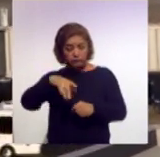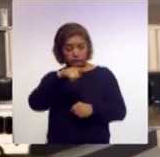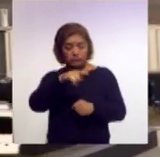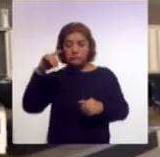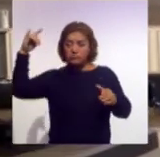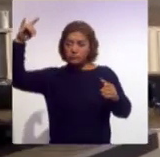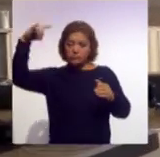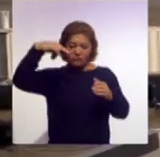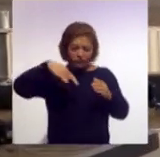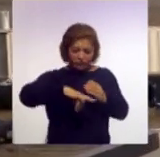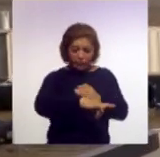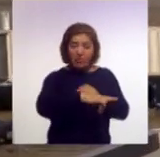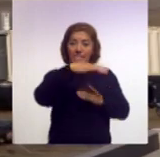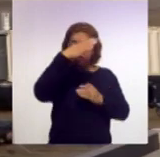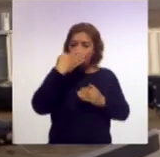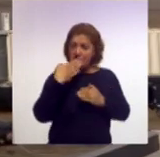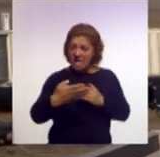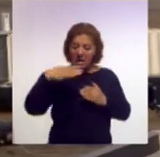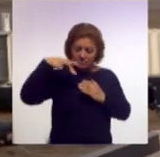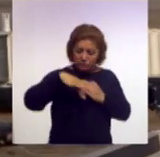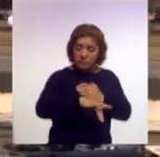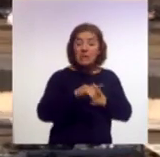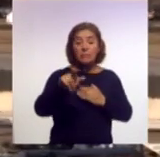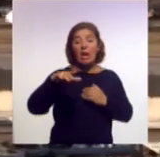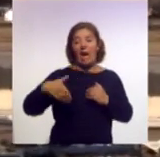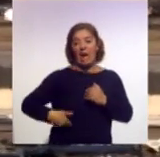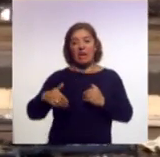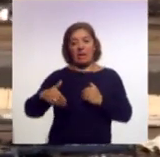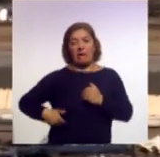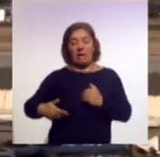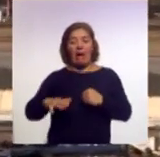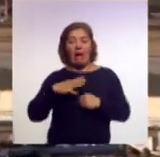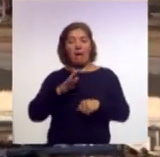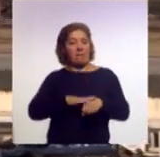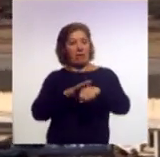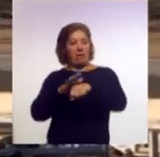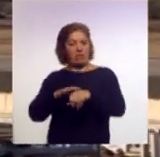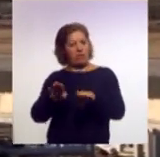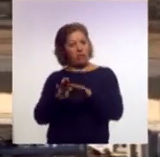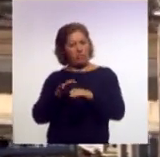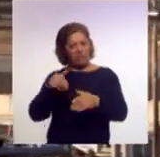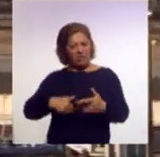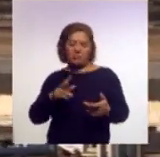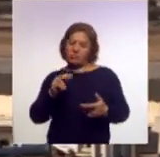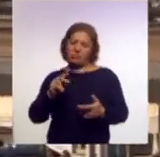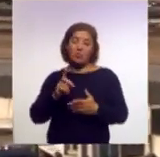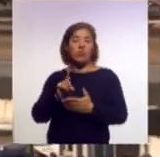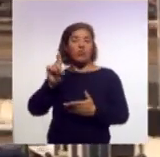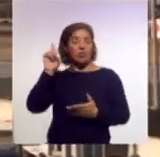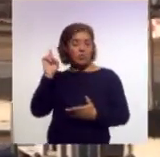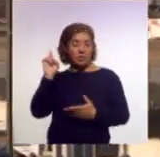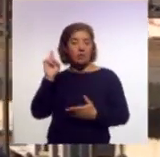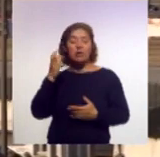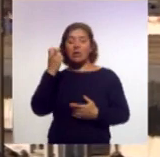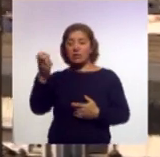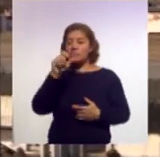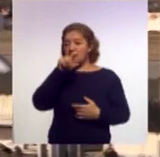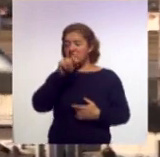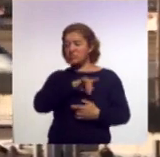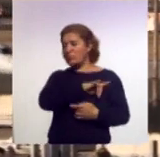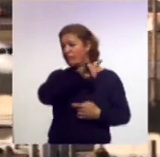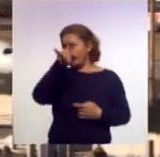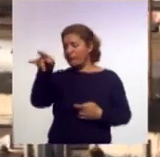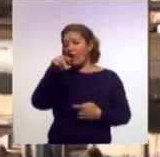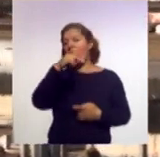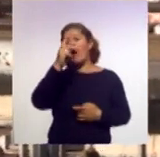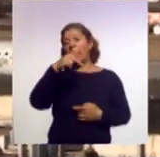los aviones de este tipo tras los recientes accidentes El domingo una aeronave perteneciente a la aerolínea Ethiopian Airlines con rumbo a Nairobi,